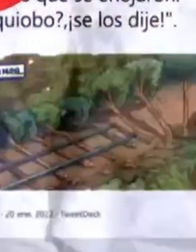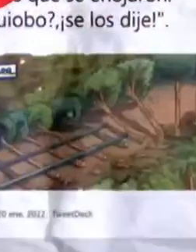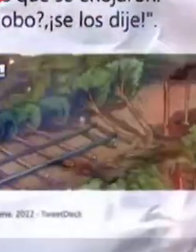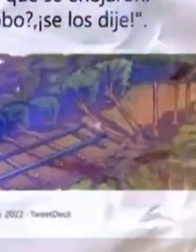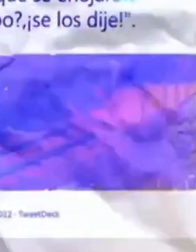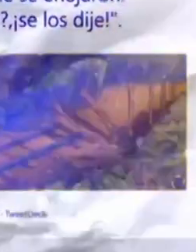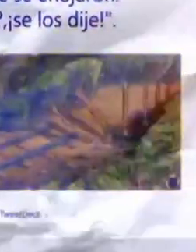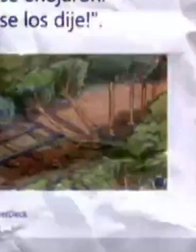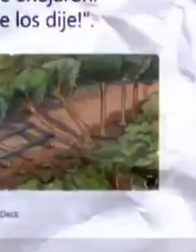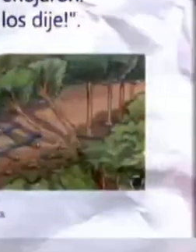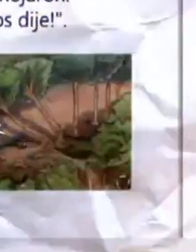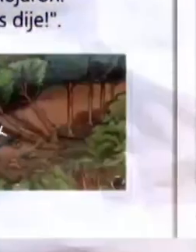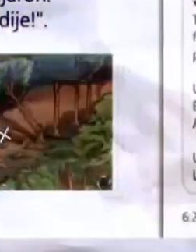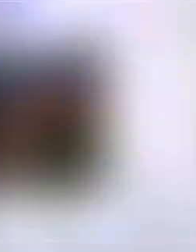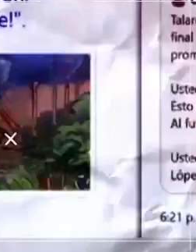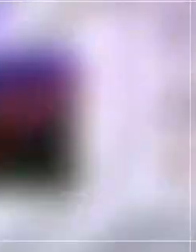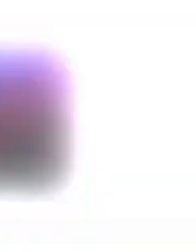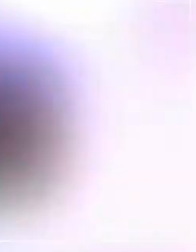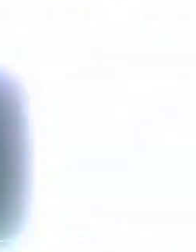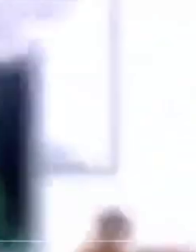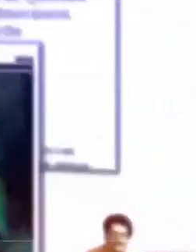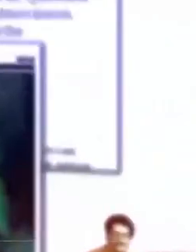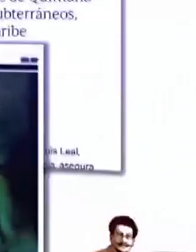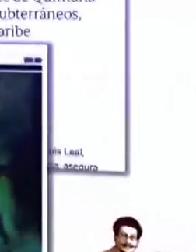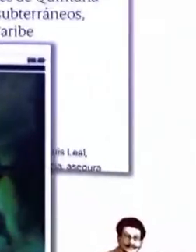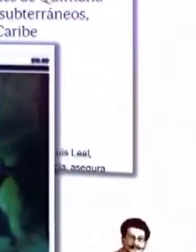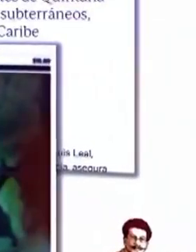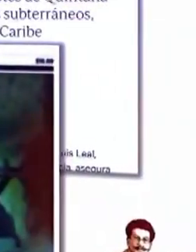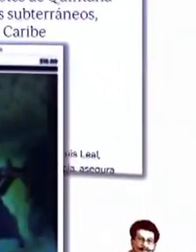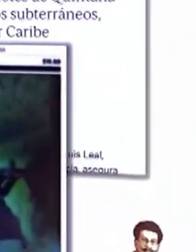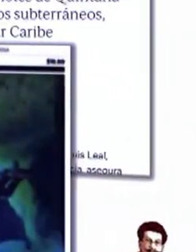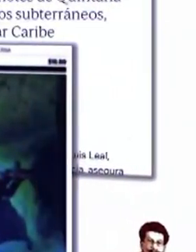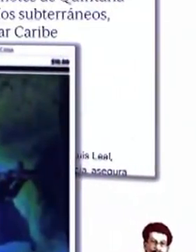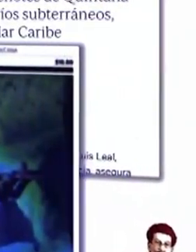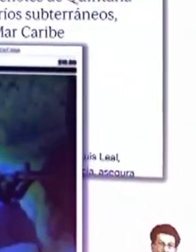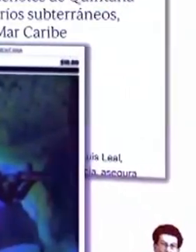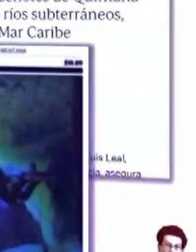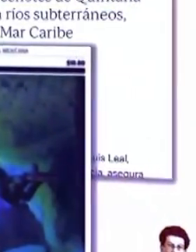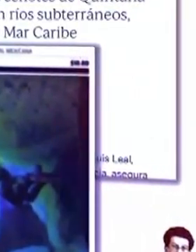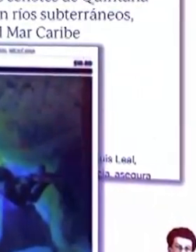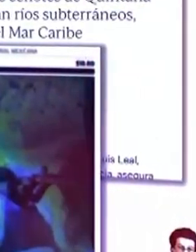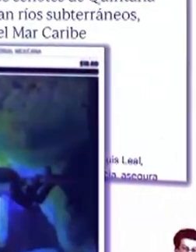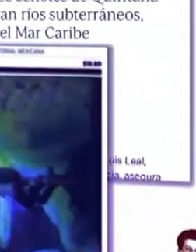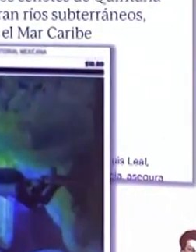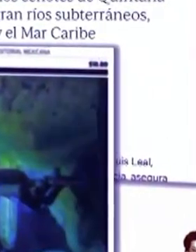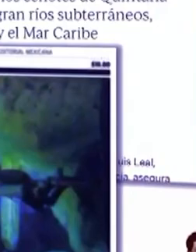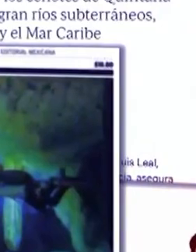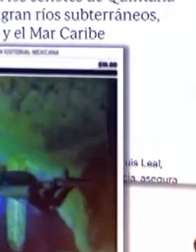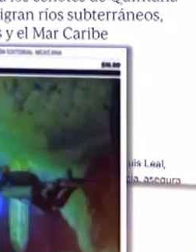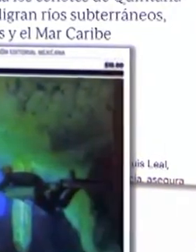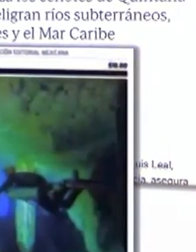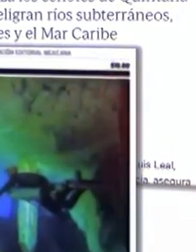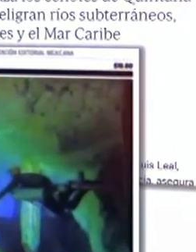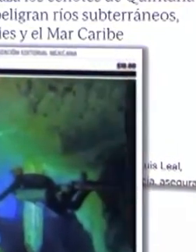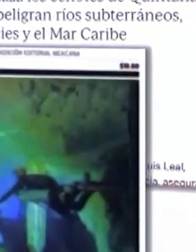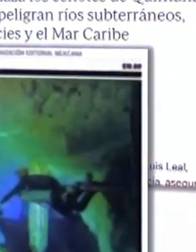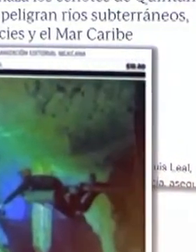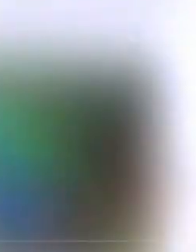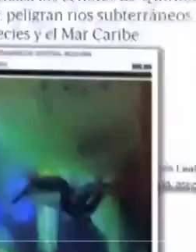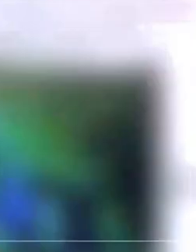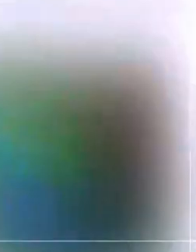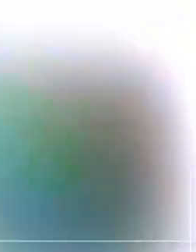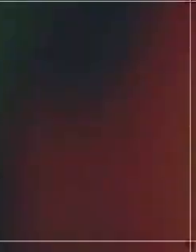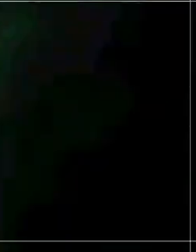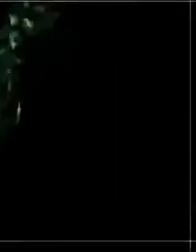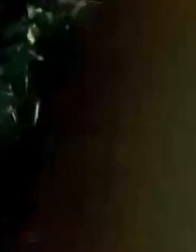y la destrucción del patrimonio cultural. Estas afirmaciones falsas son realizadas ignorando que el proyecto incluye